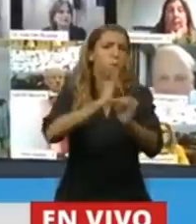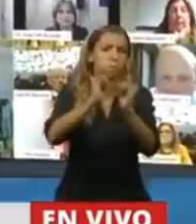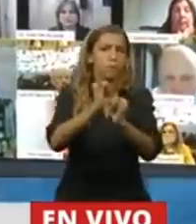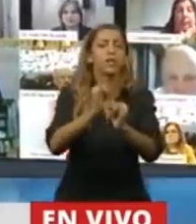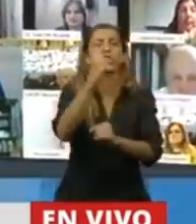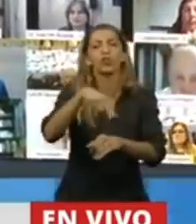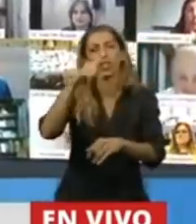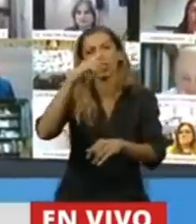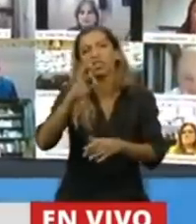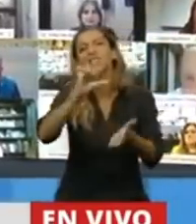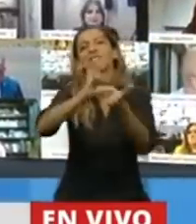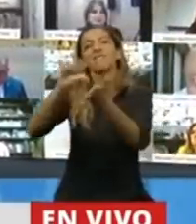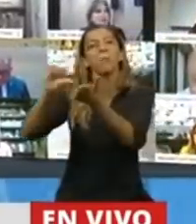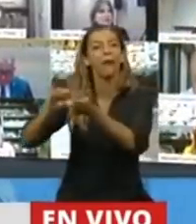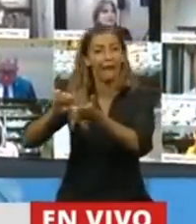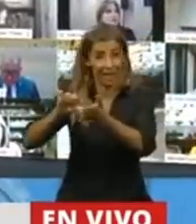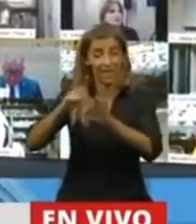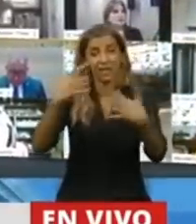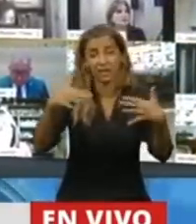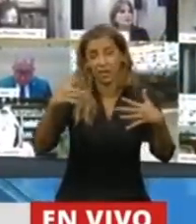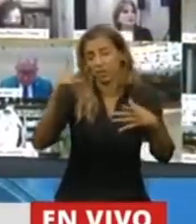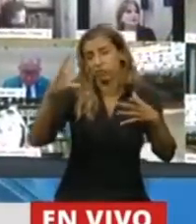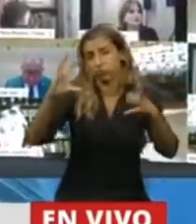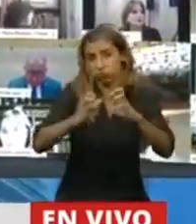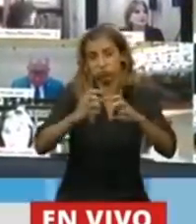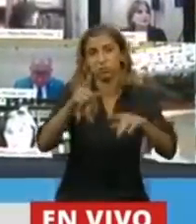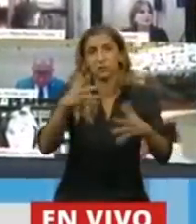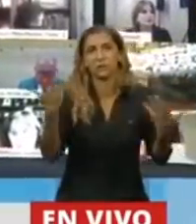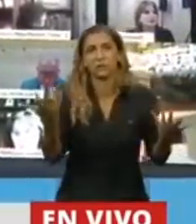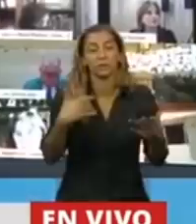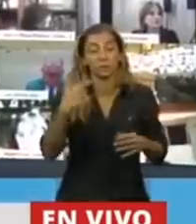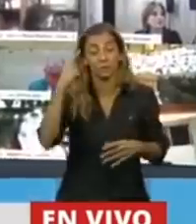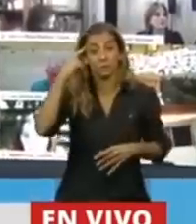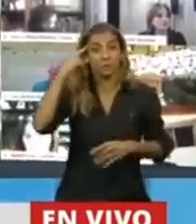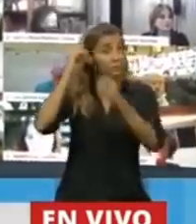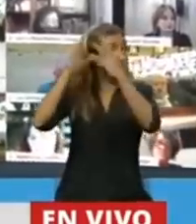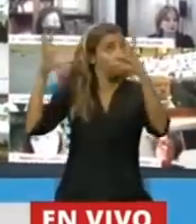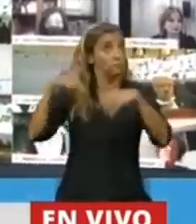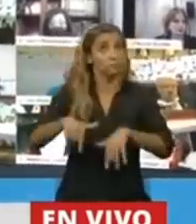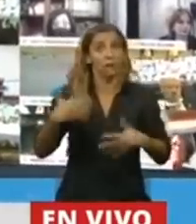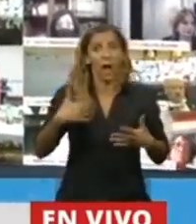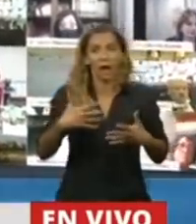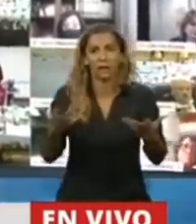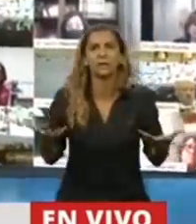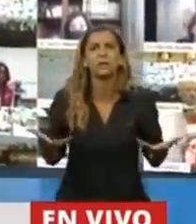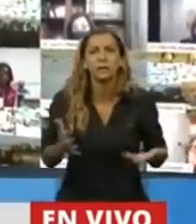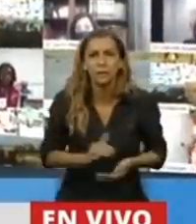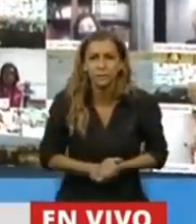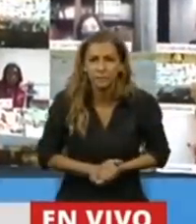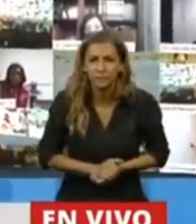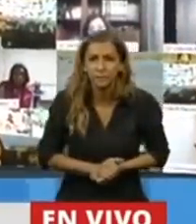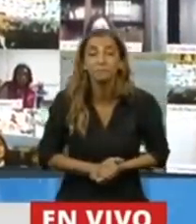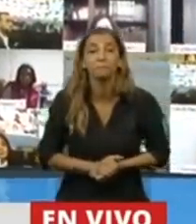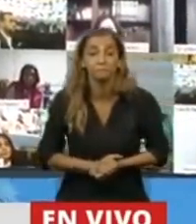170 países se dan de bruces con el suelo, imaginemos. Imaginemos también, por ejemplo, cuando hablamos de la